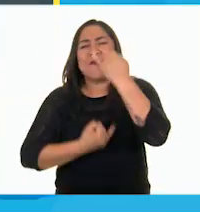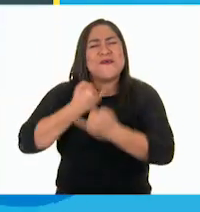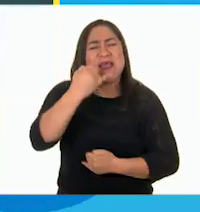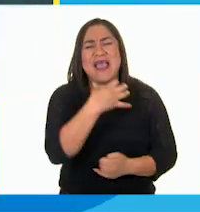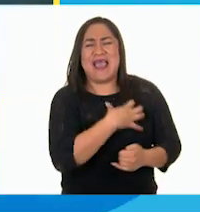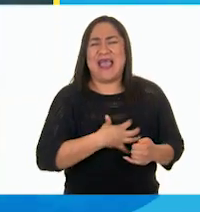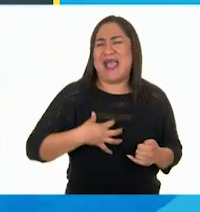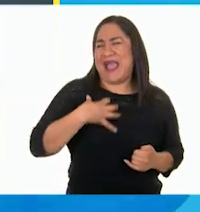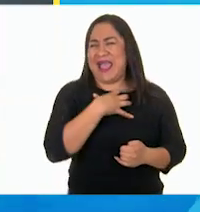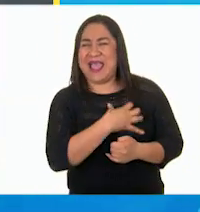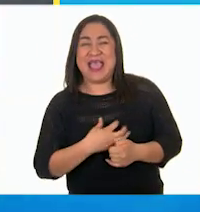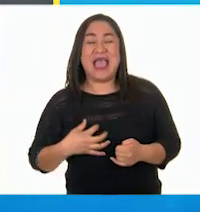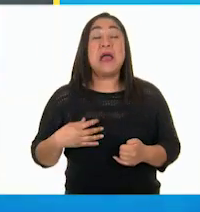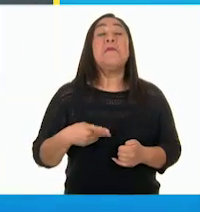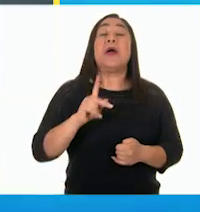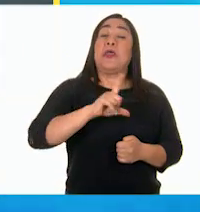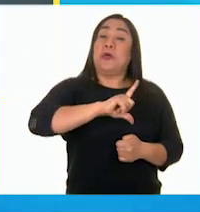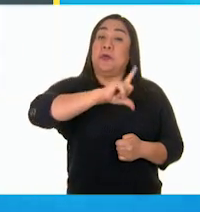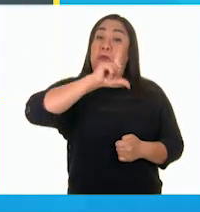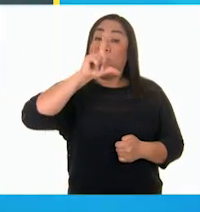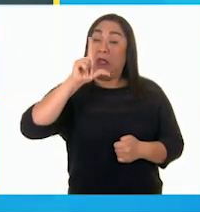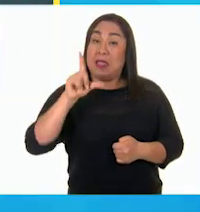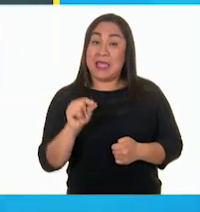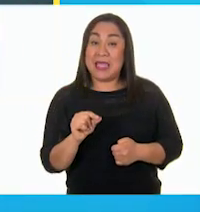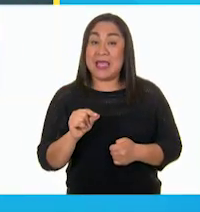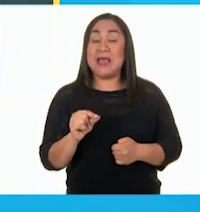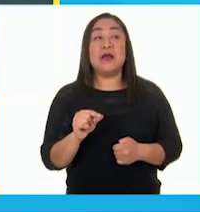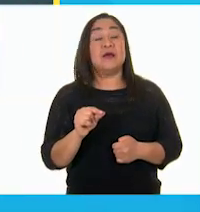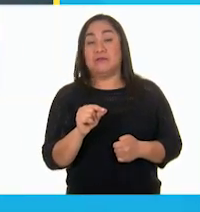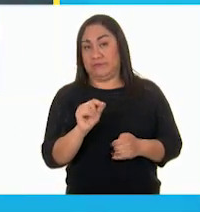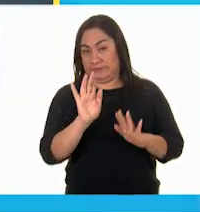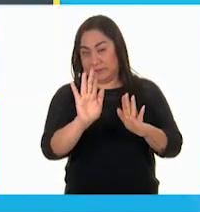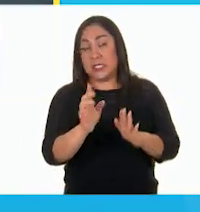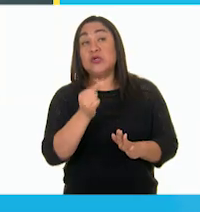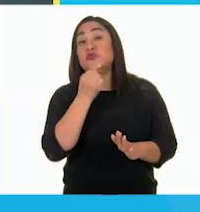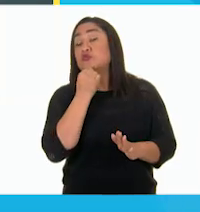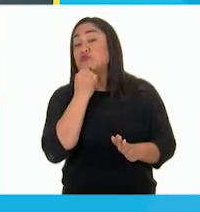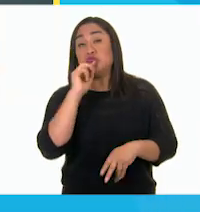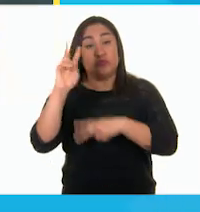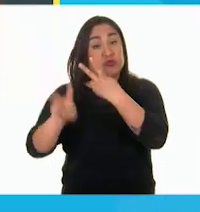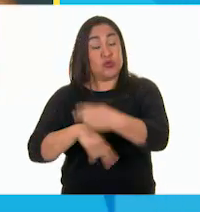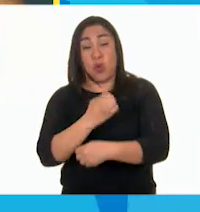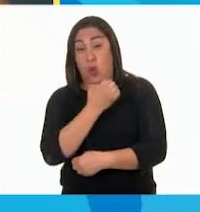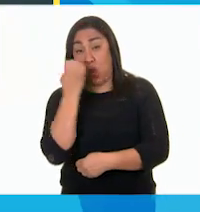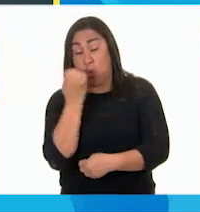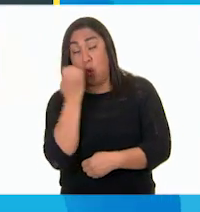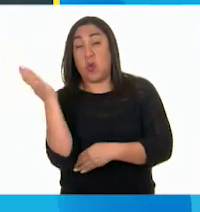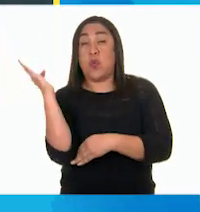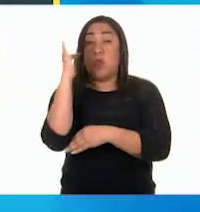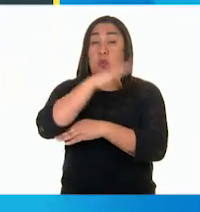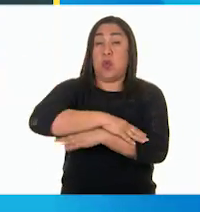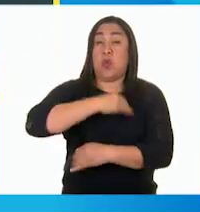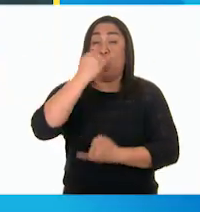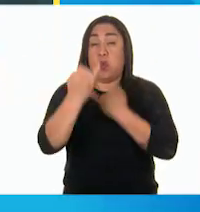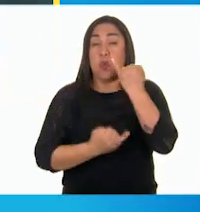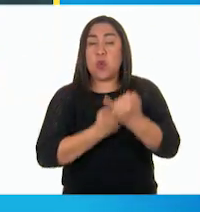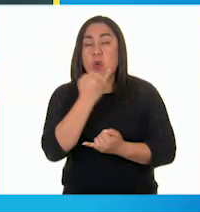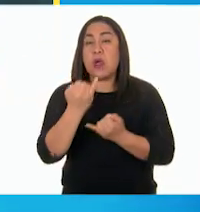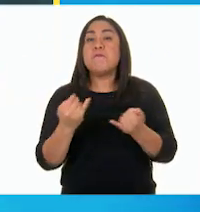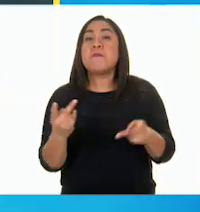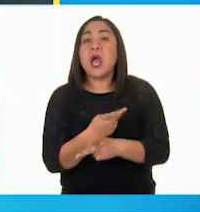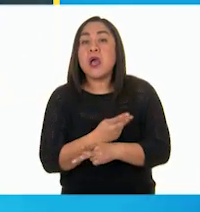Pero después de un rato, cuando los niños no van a la escuela y se la pasan jugando, ¡pum! ¡pum!